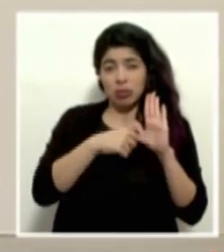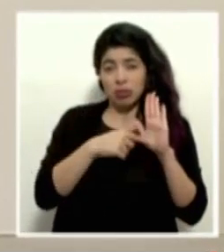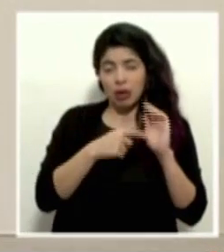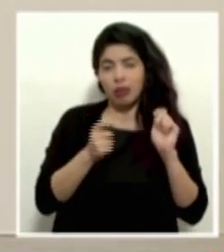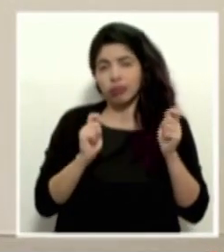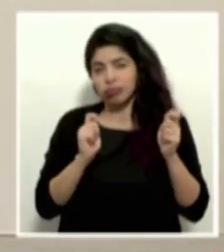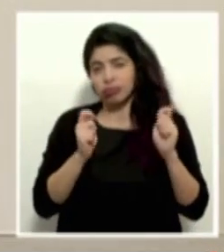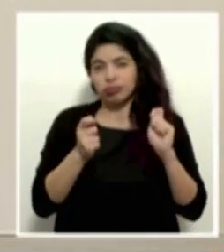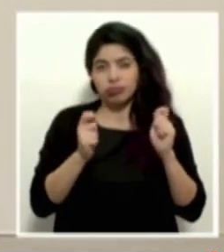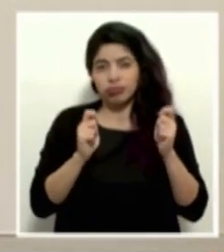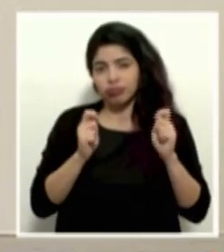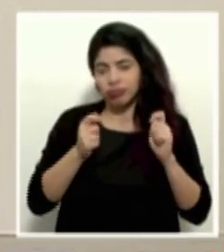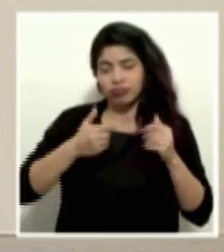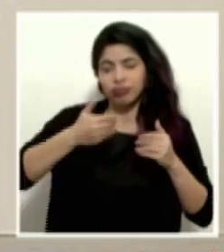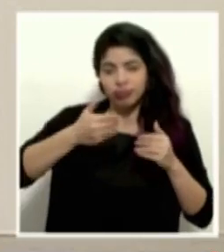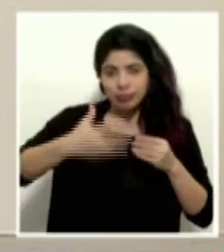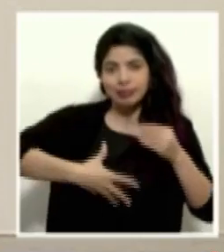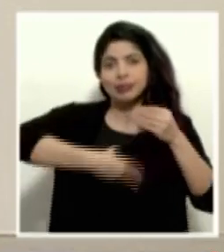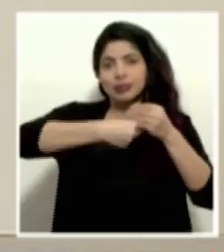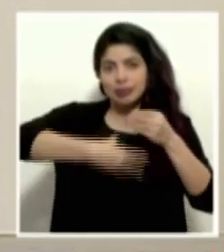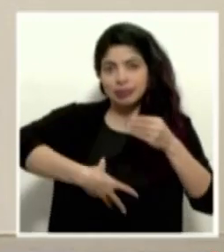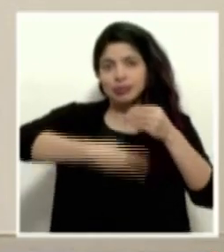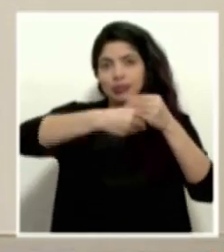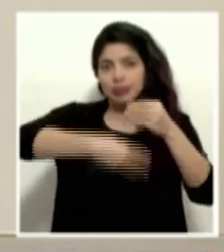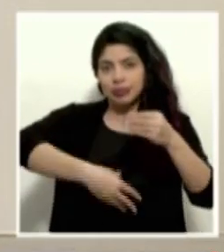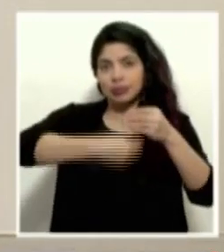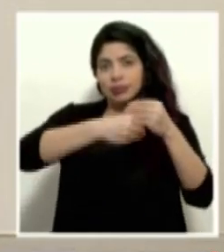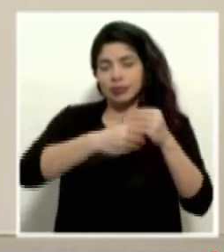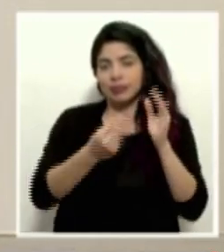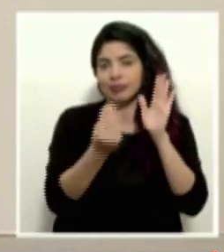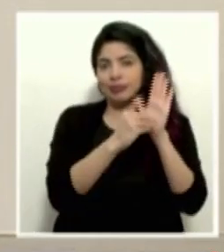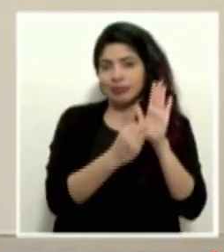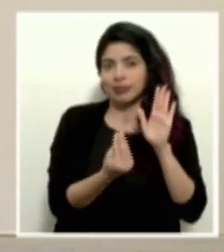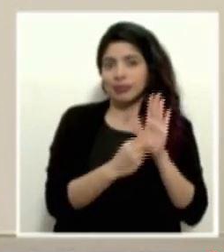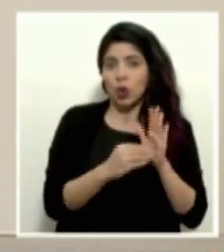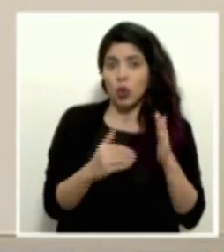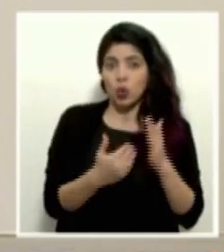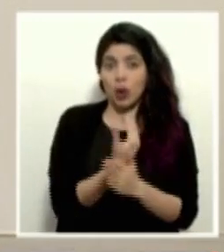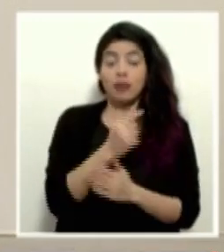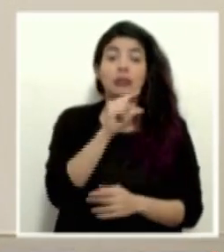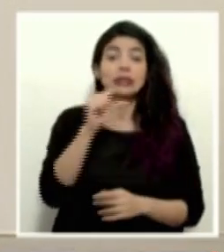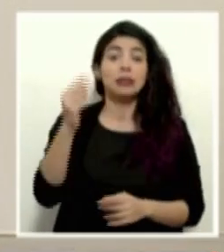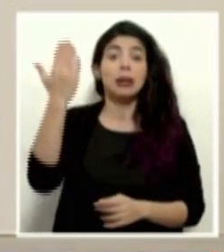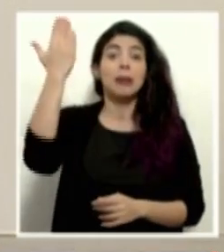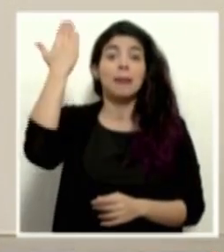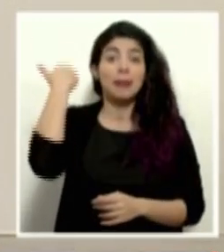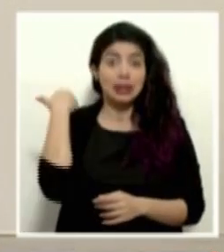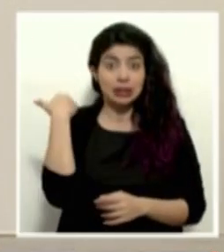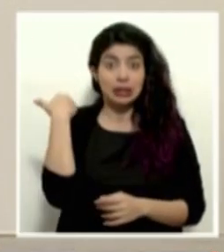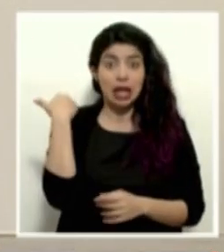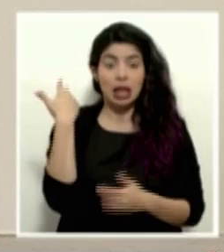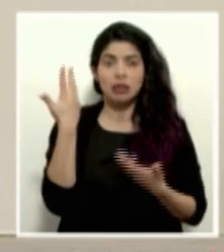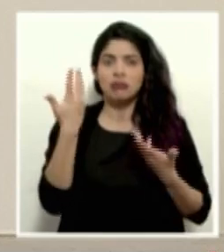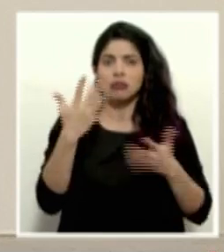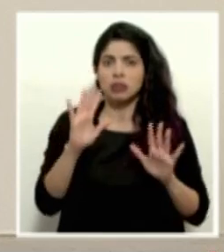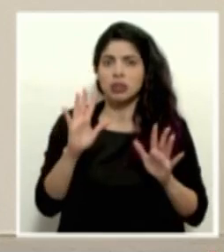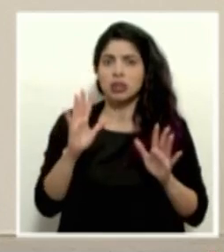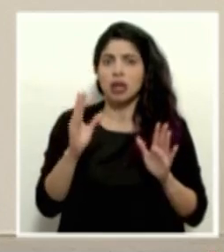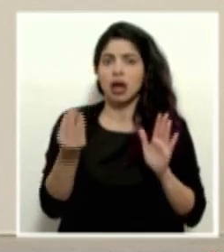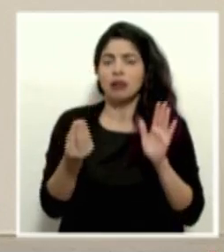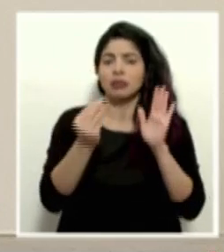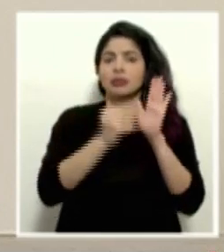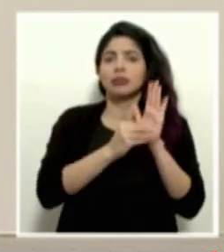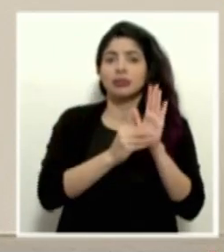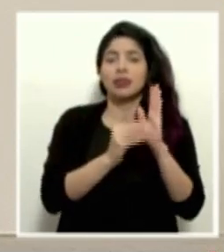forma evolutiva incorporando nuevas características, la semana pasada incluso pusimos el